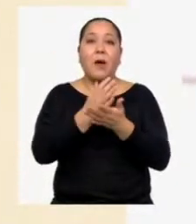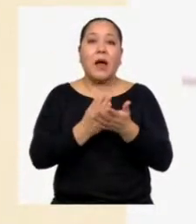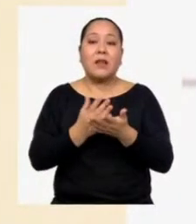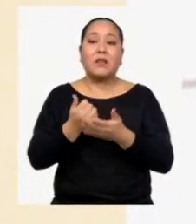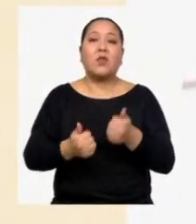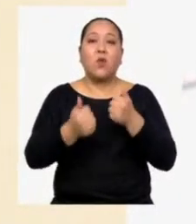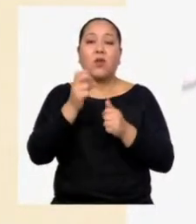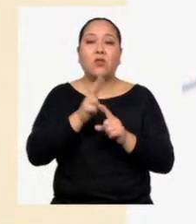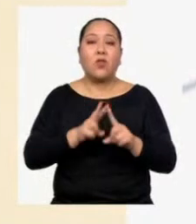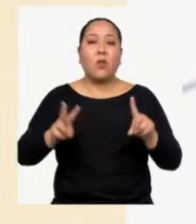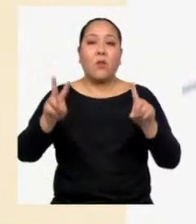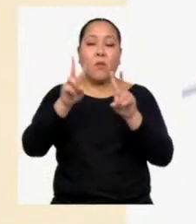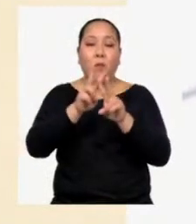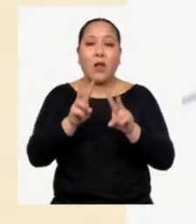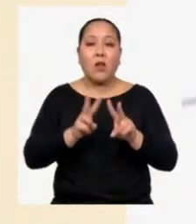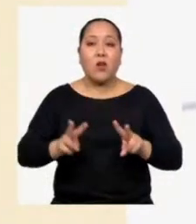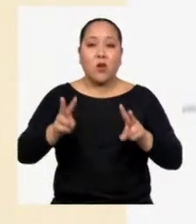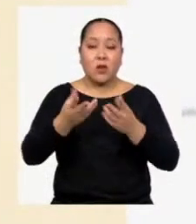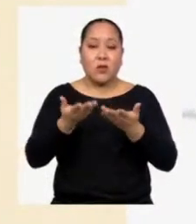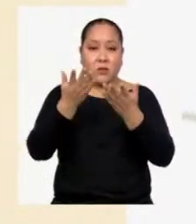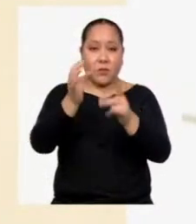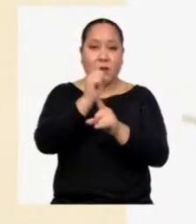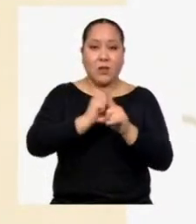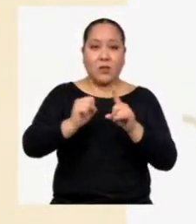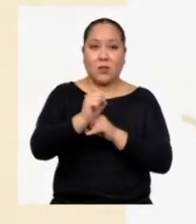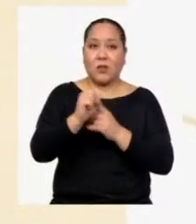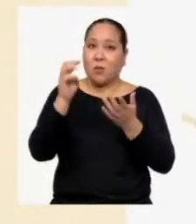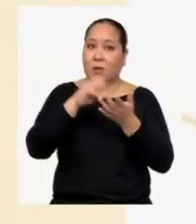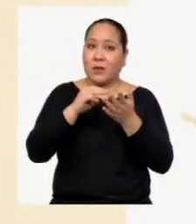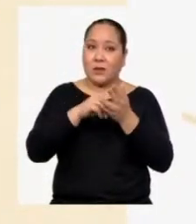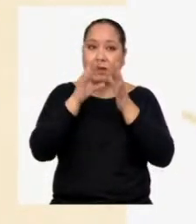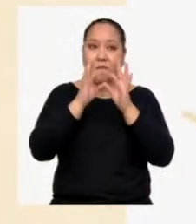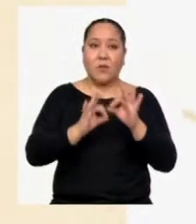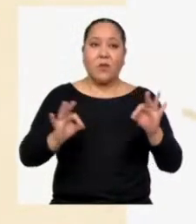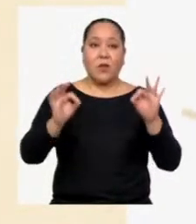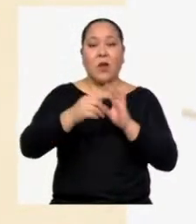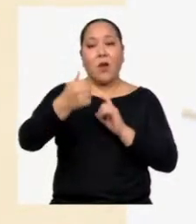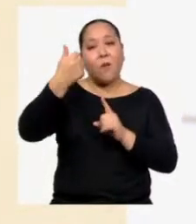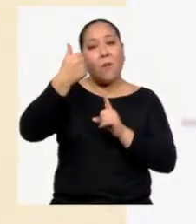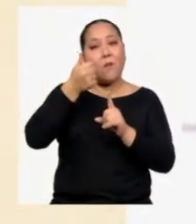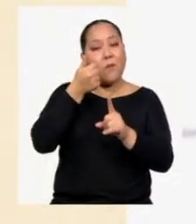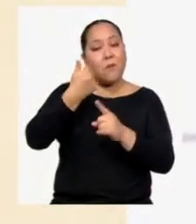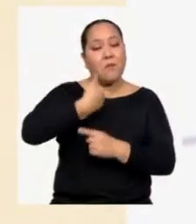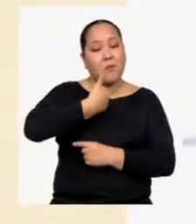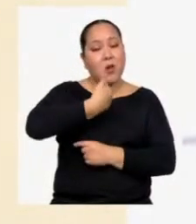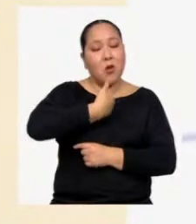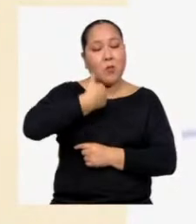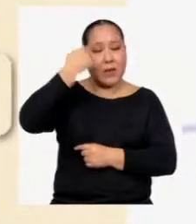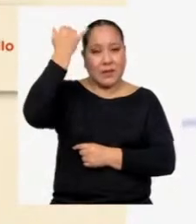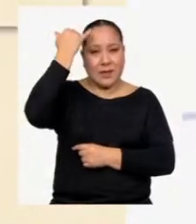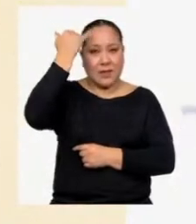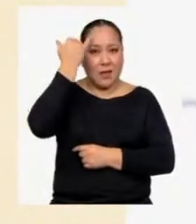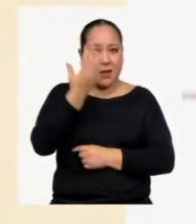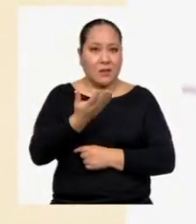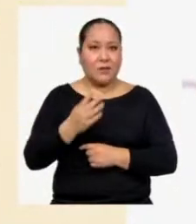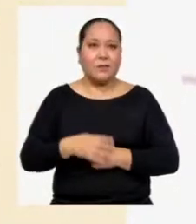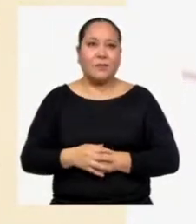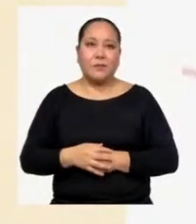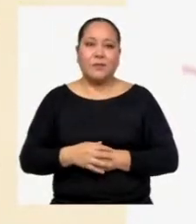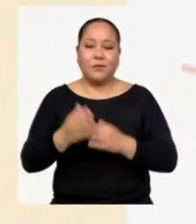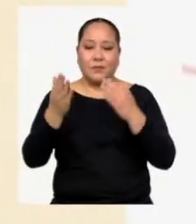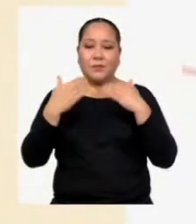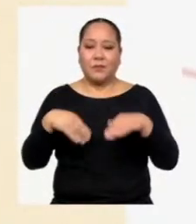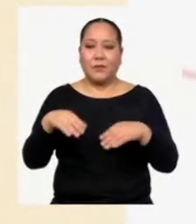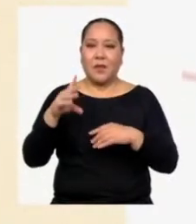valor positivo para la sociedad. Y muy importante, mis propias ideas respecto a ello. En el